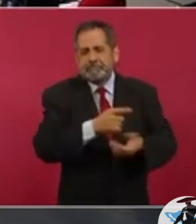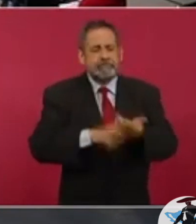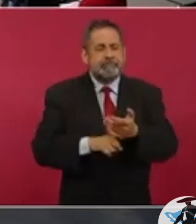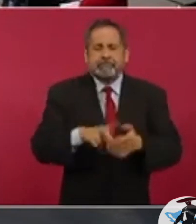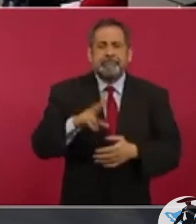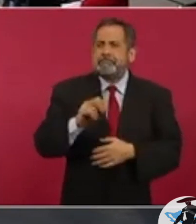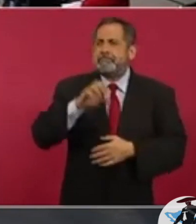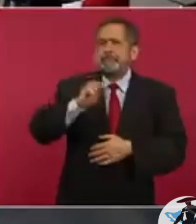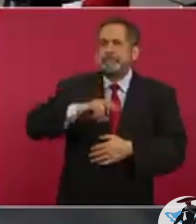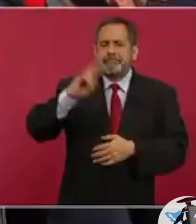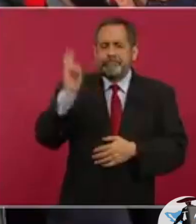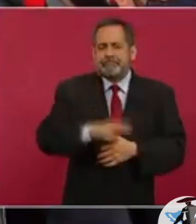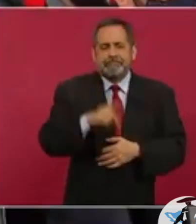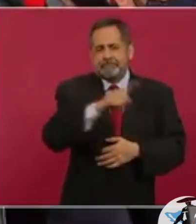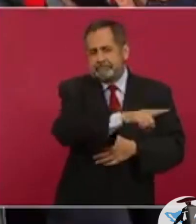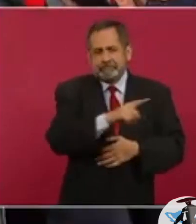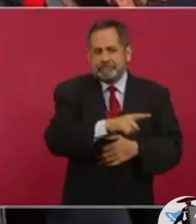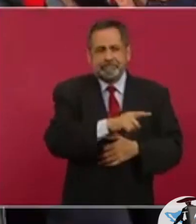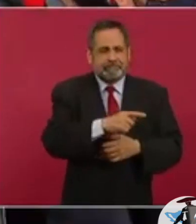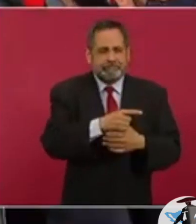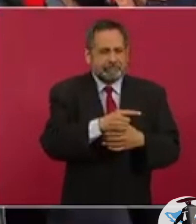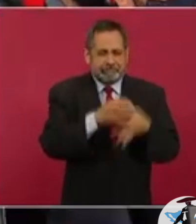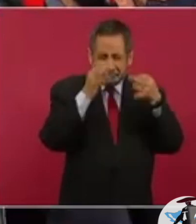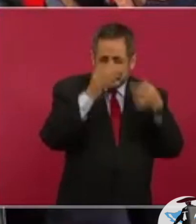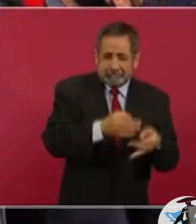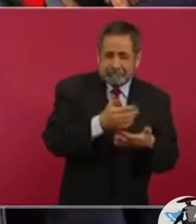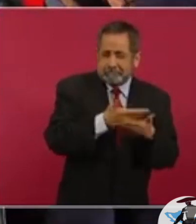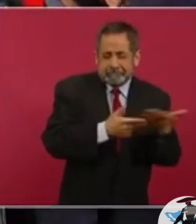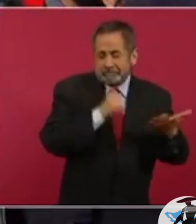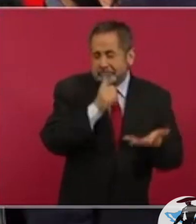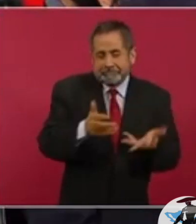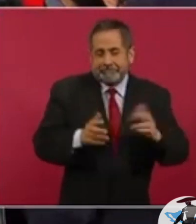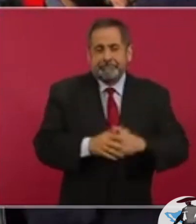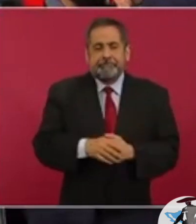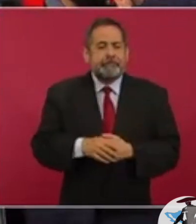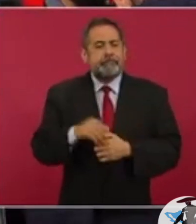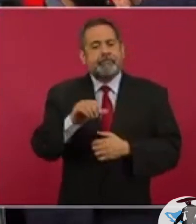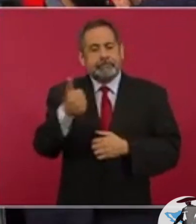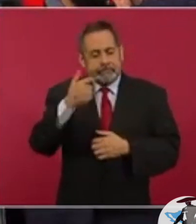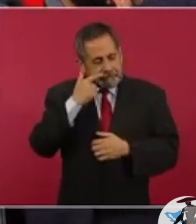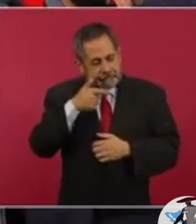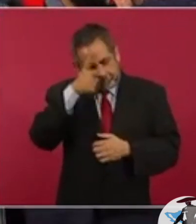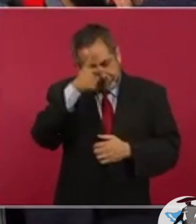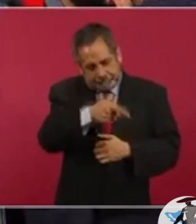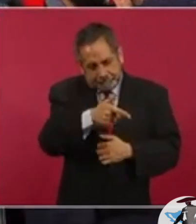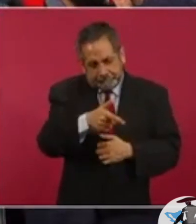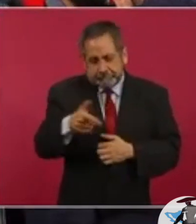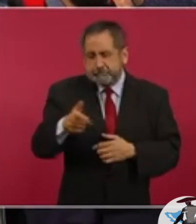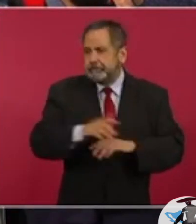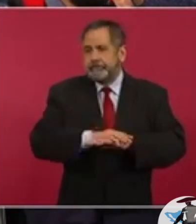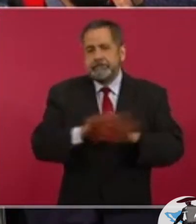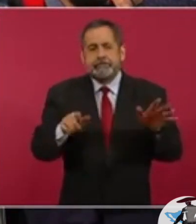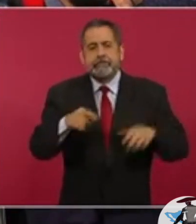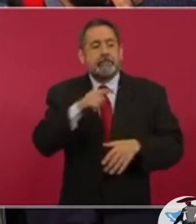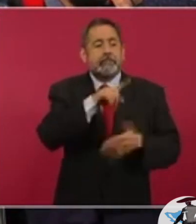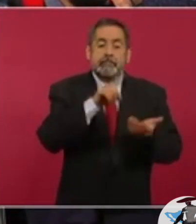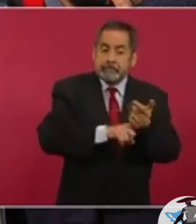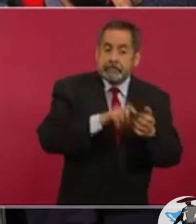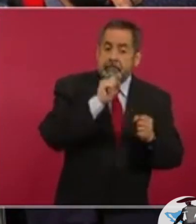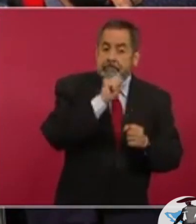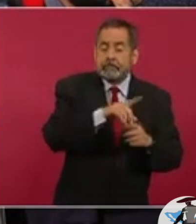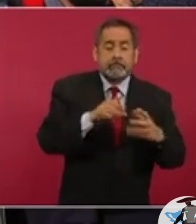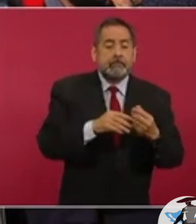auténticas las cuentas. Otra cosa que pudiéramos, estamos observando, es que están ahí, por ejemplo, incluidas